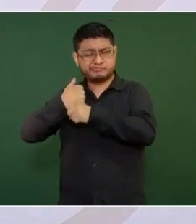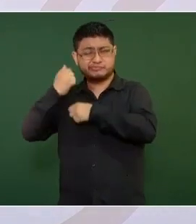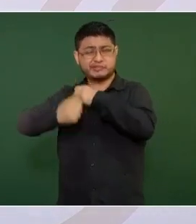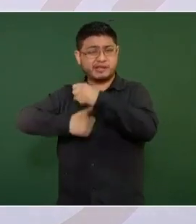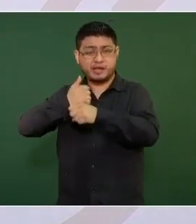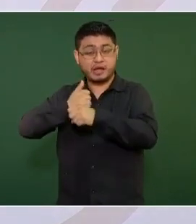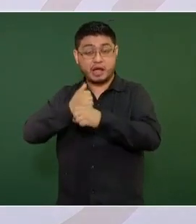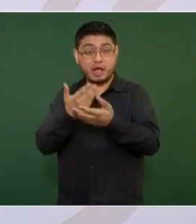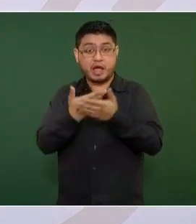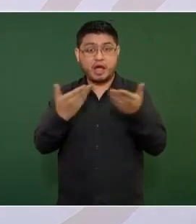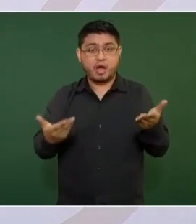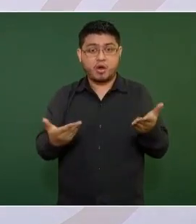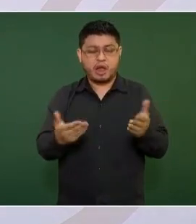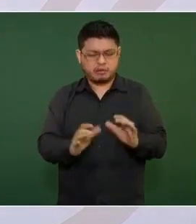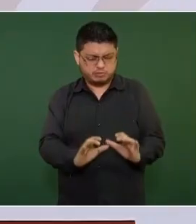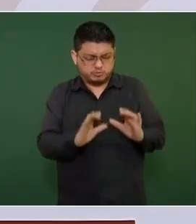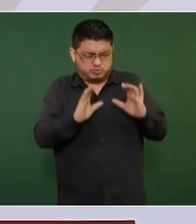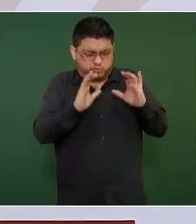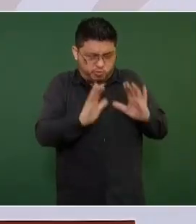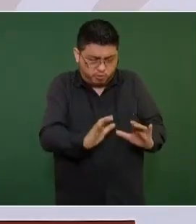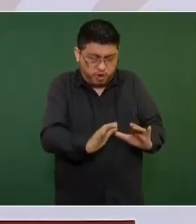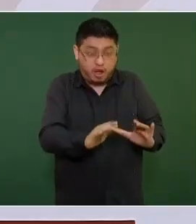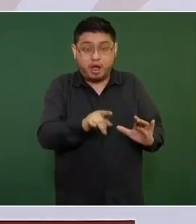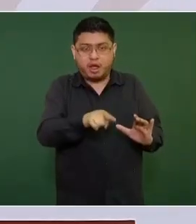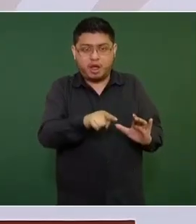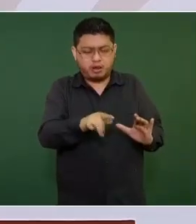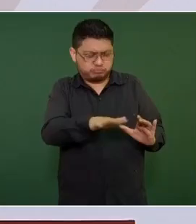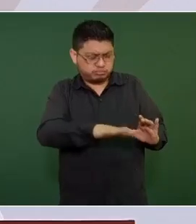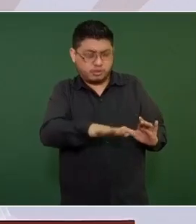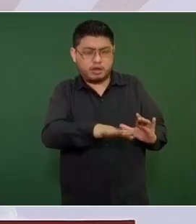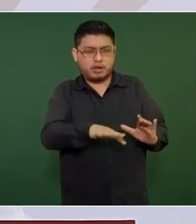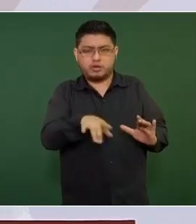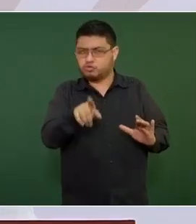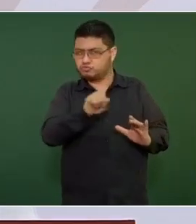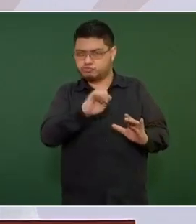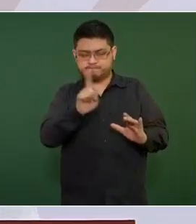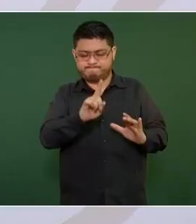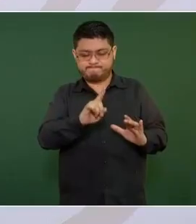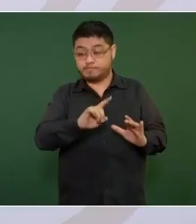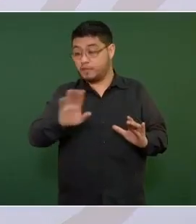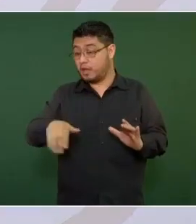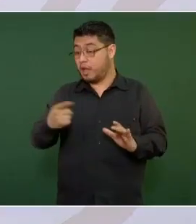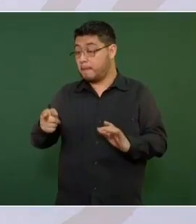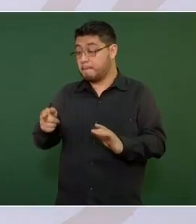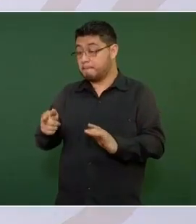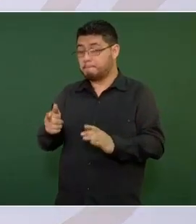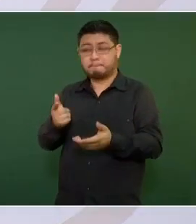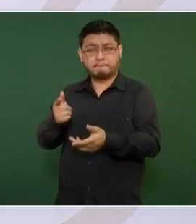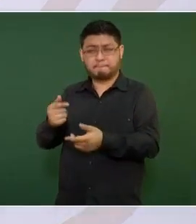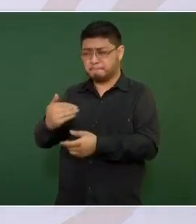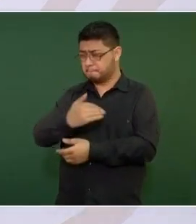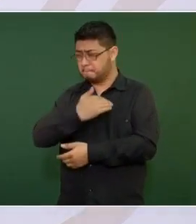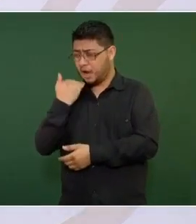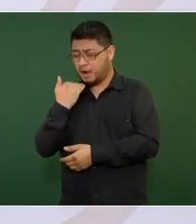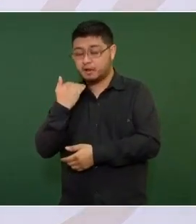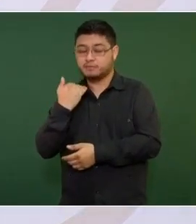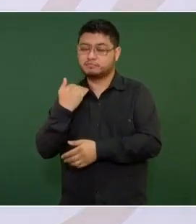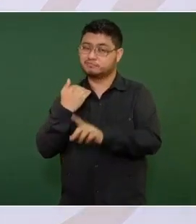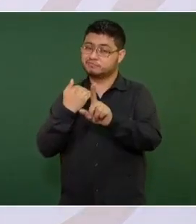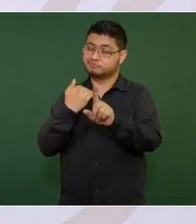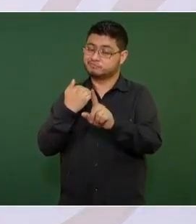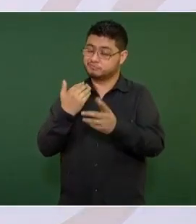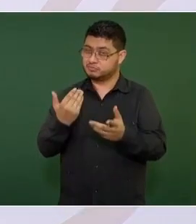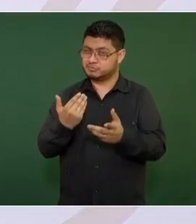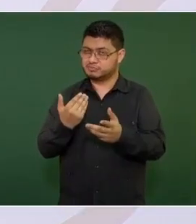reprime al pueblo, no se ordenan masacres. A a veces no les gusta que yo diga esto, pero